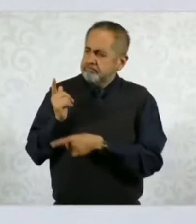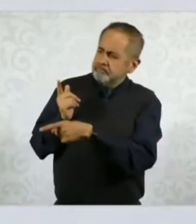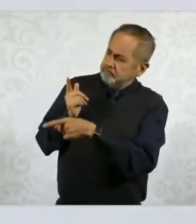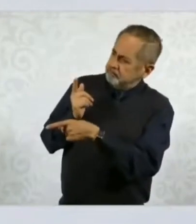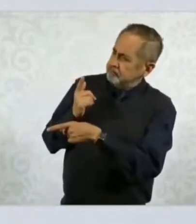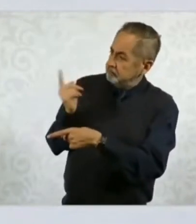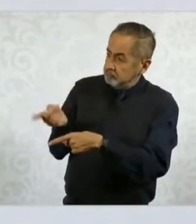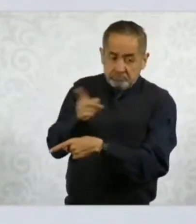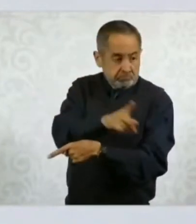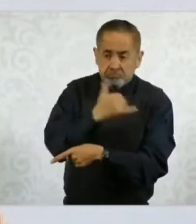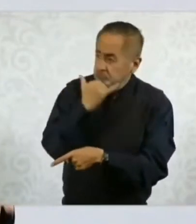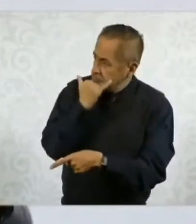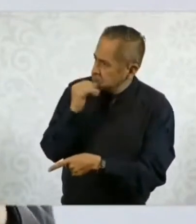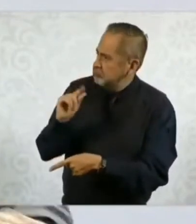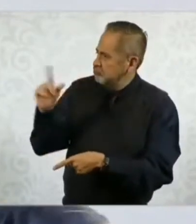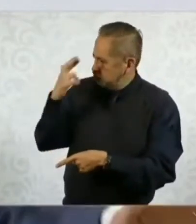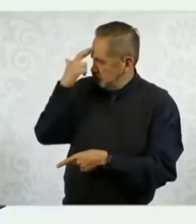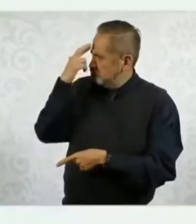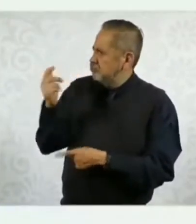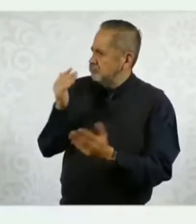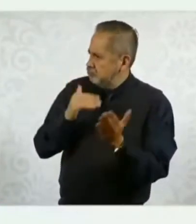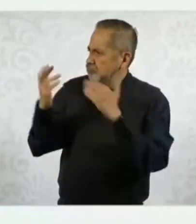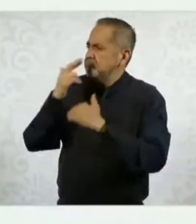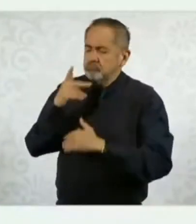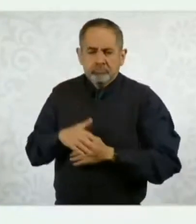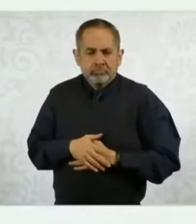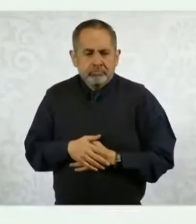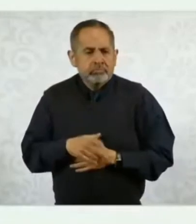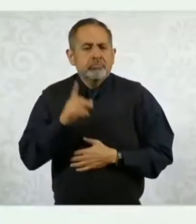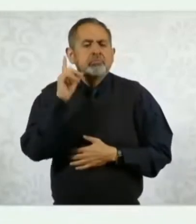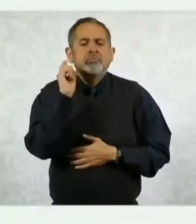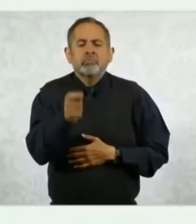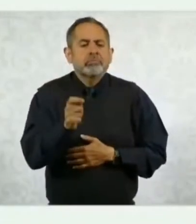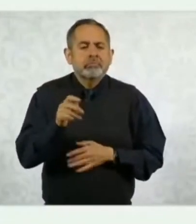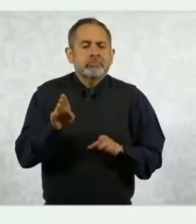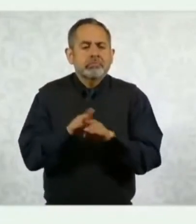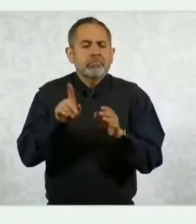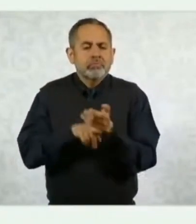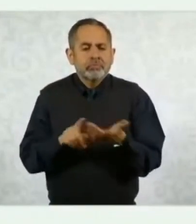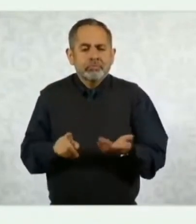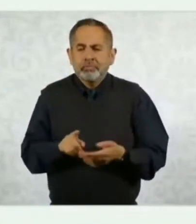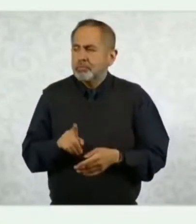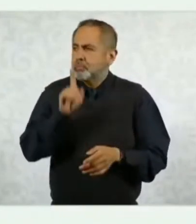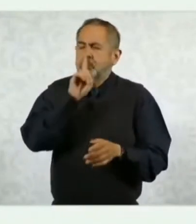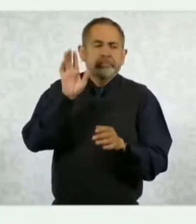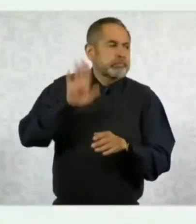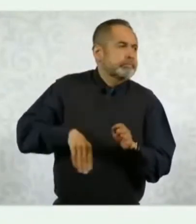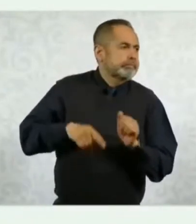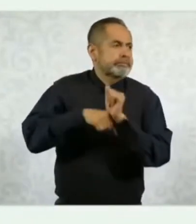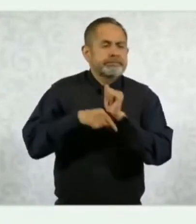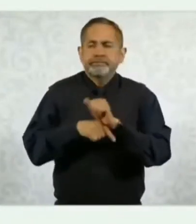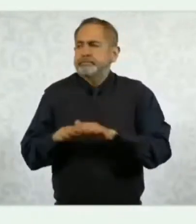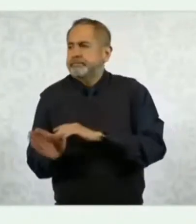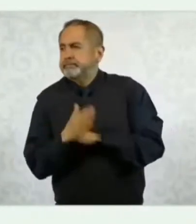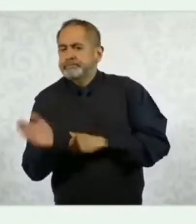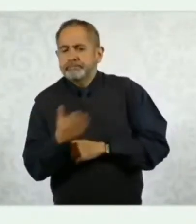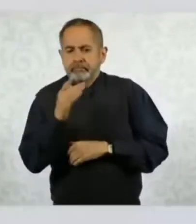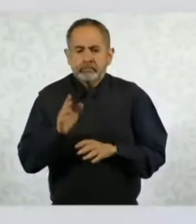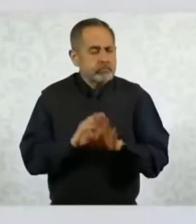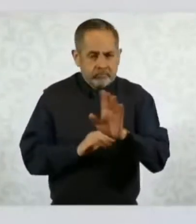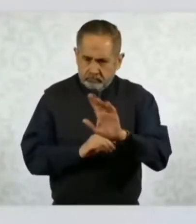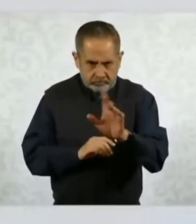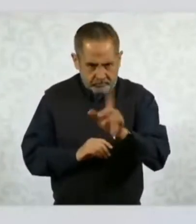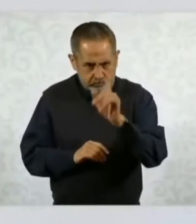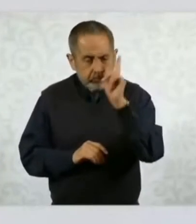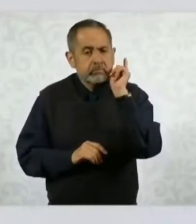no es meter debajo de la alfombra un hecho como estos, sino decir ocurrió